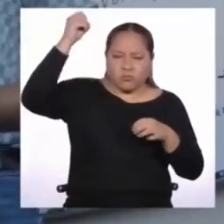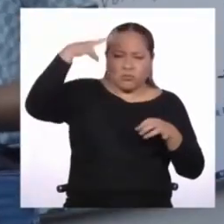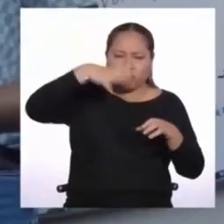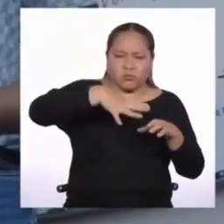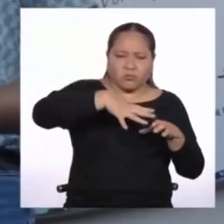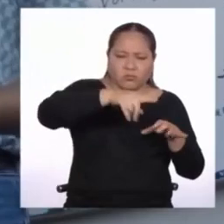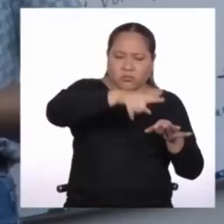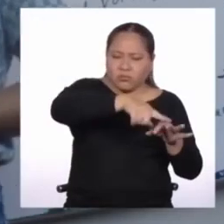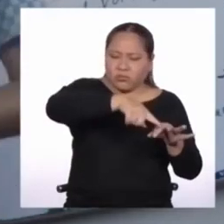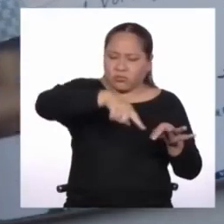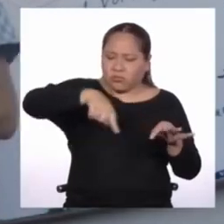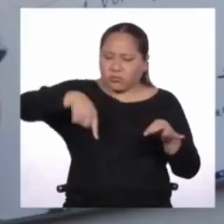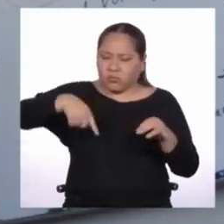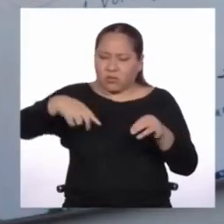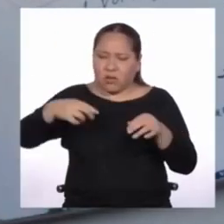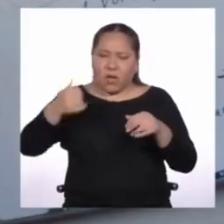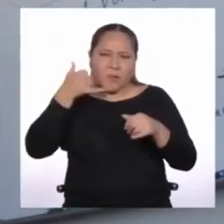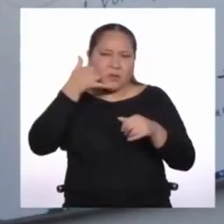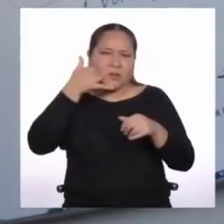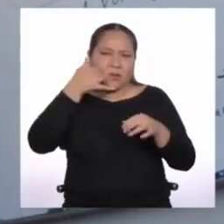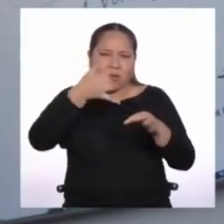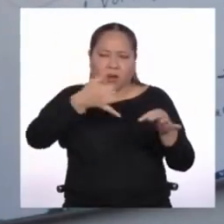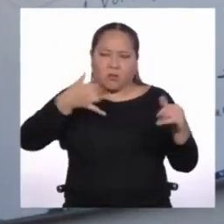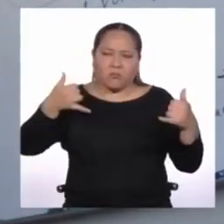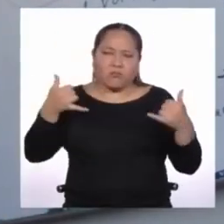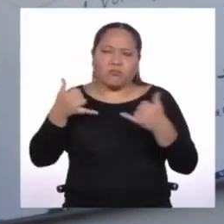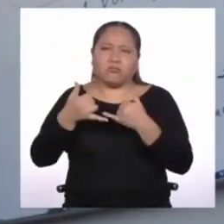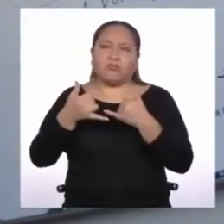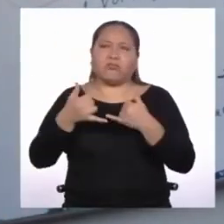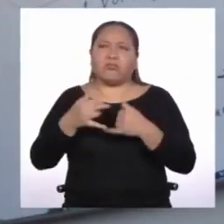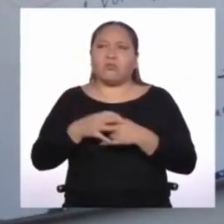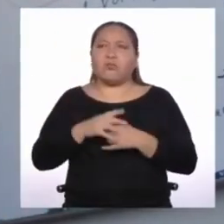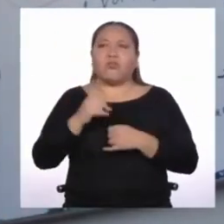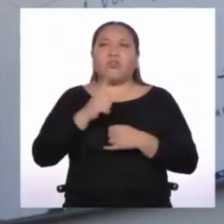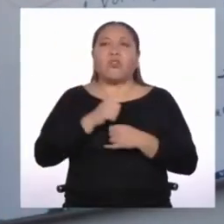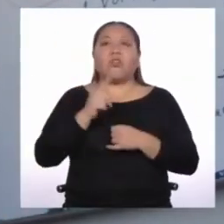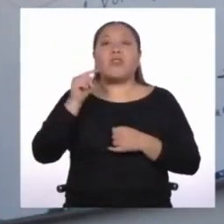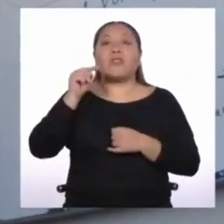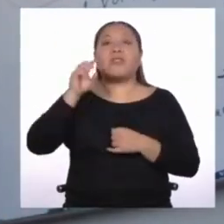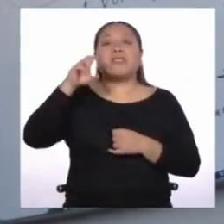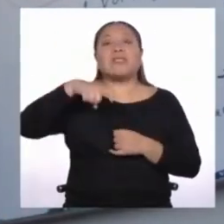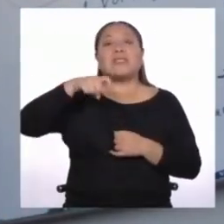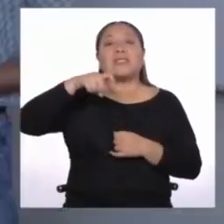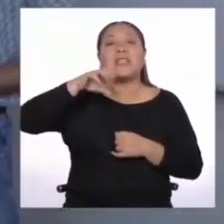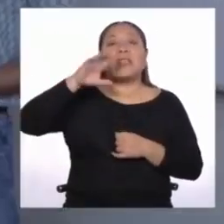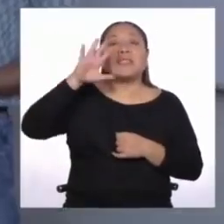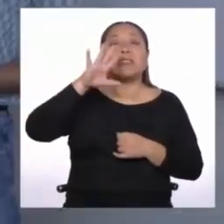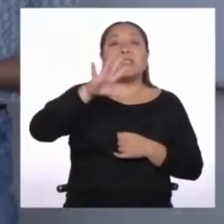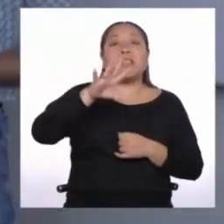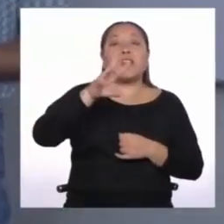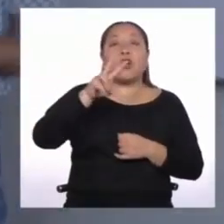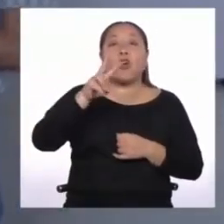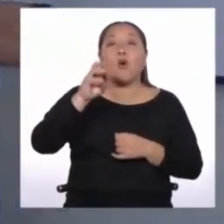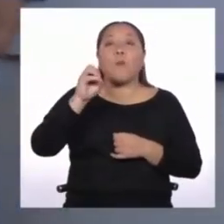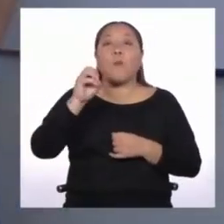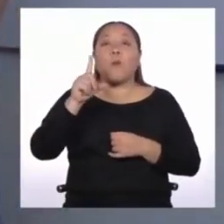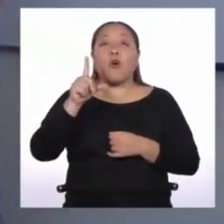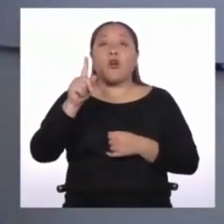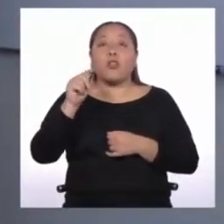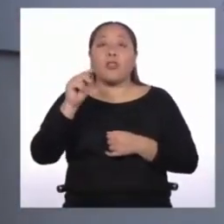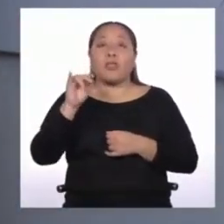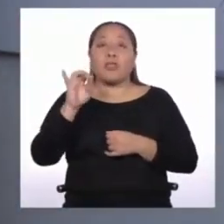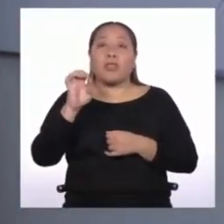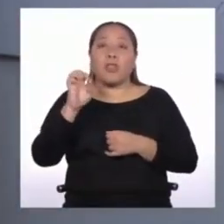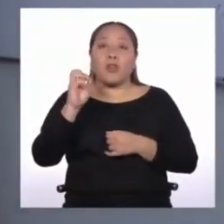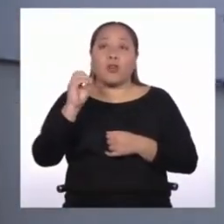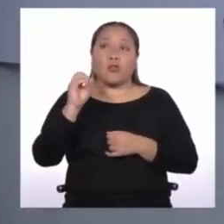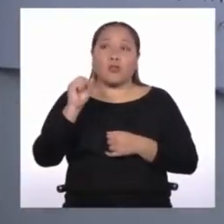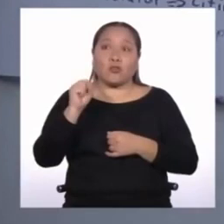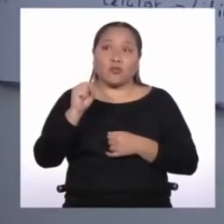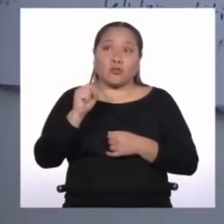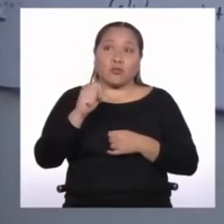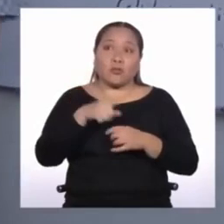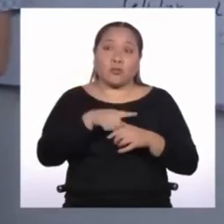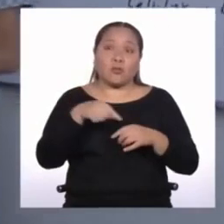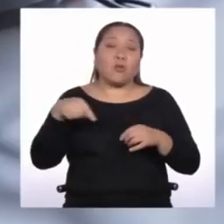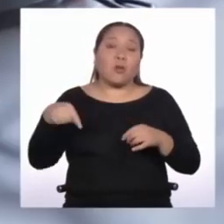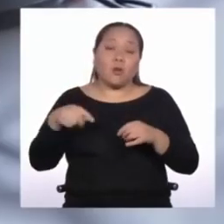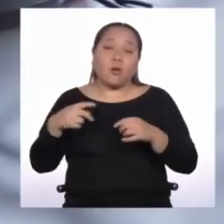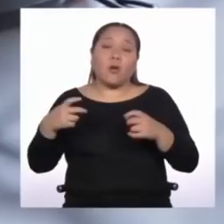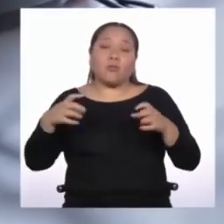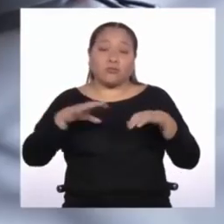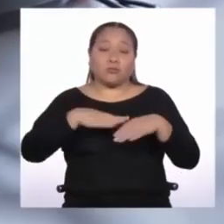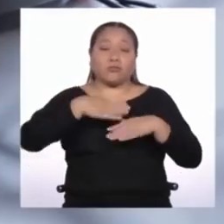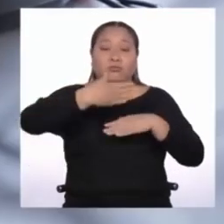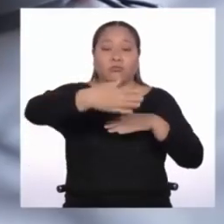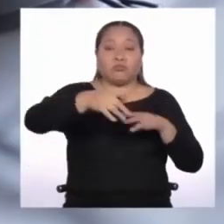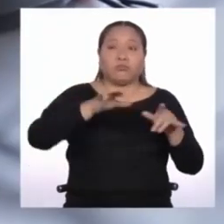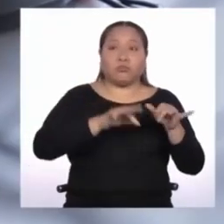directamente a mi celular? Tu celular está diseñado para recibir 5 voltios. Ok. Lo puedes conectar a un puerto USB de computadora que bota 5 voltios.